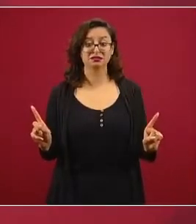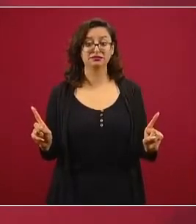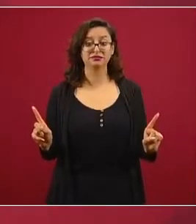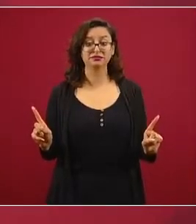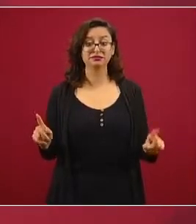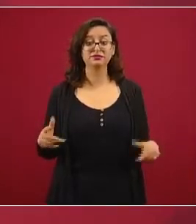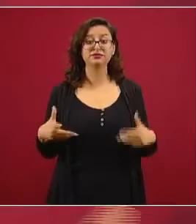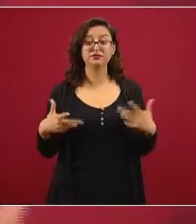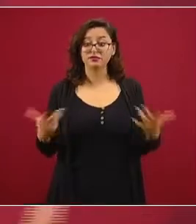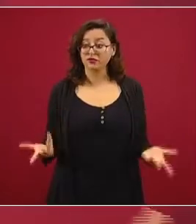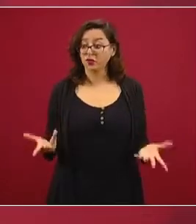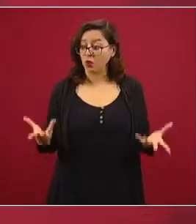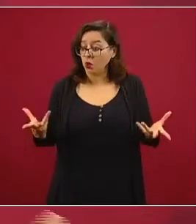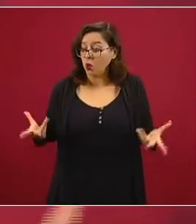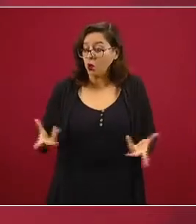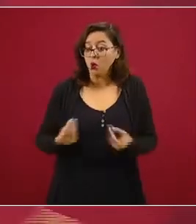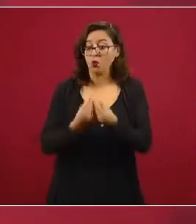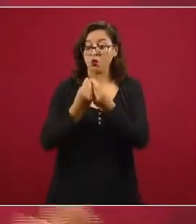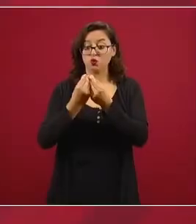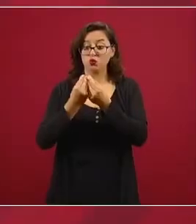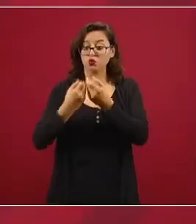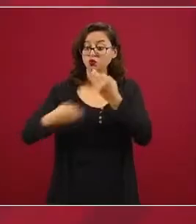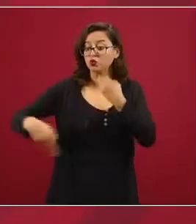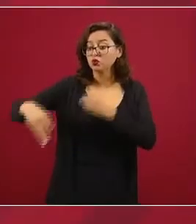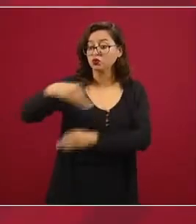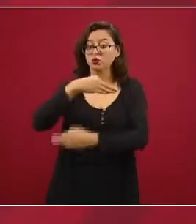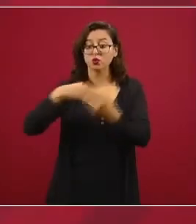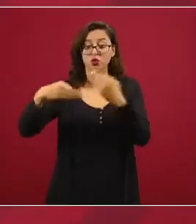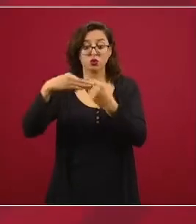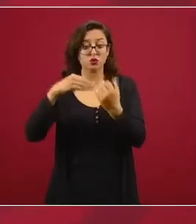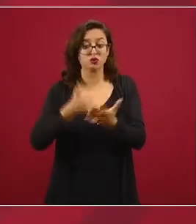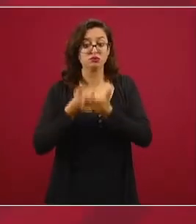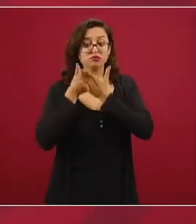si todos ayudamos, todos los mexicanos,